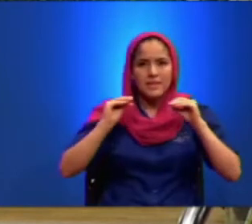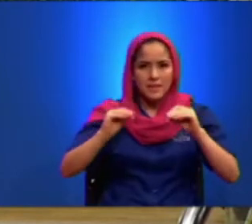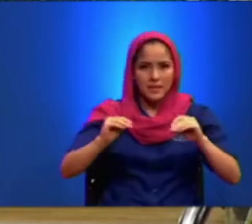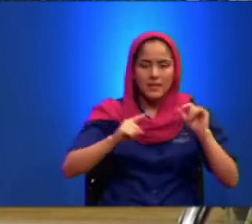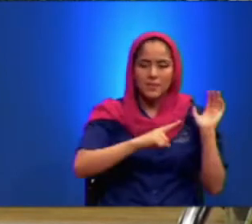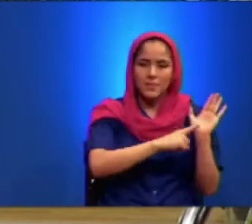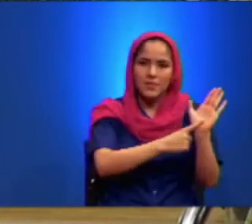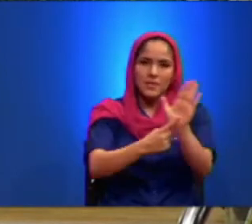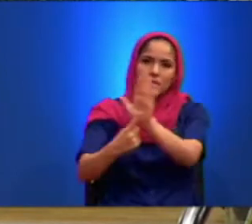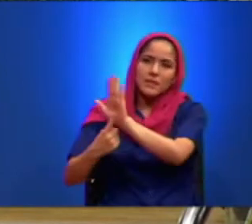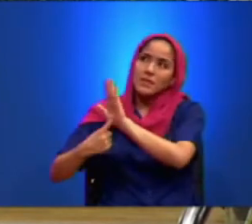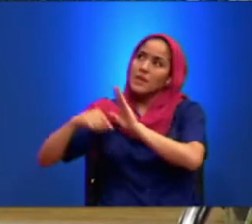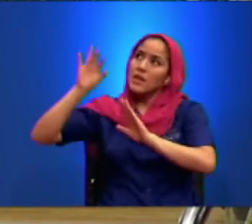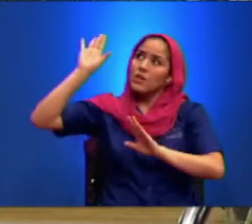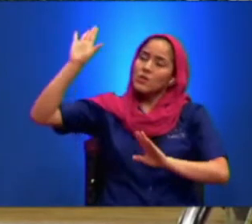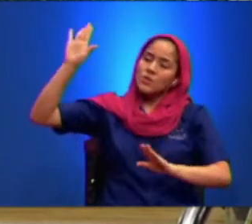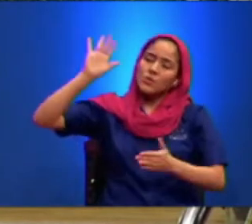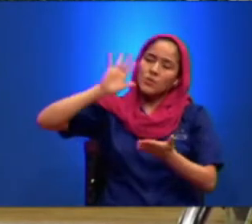muerte